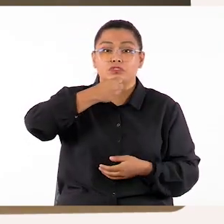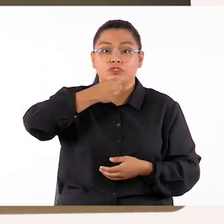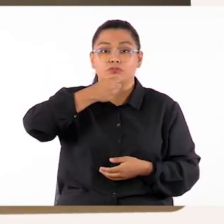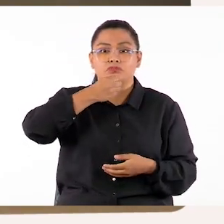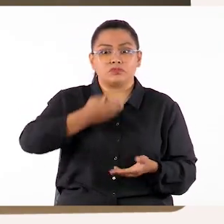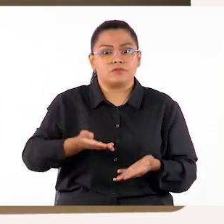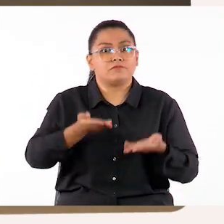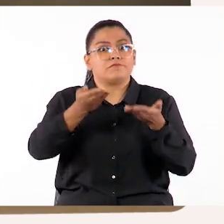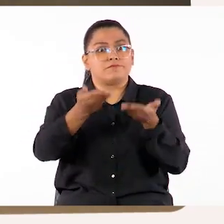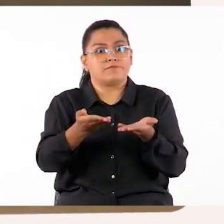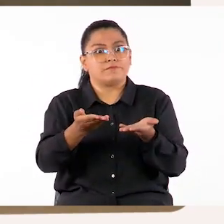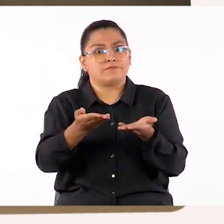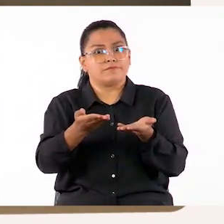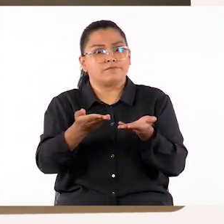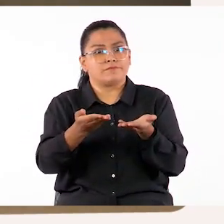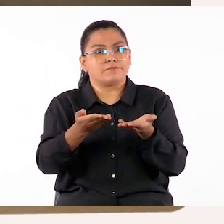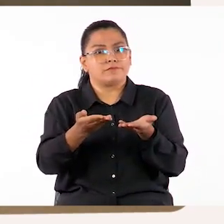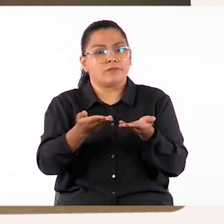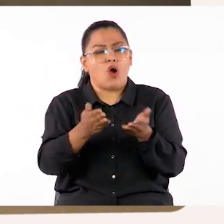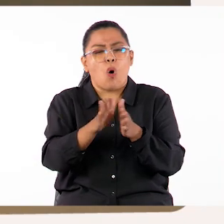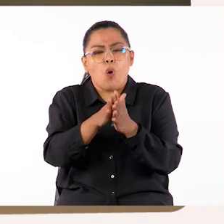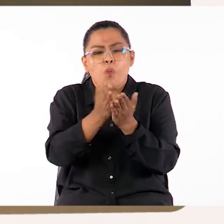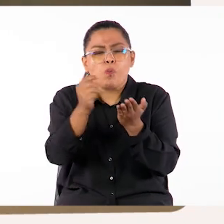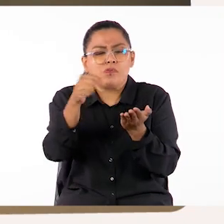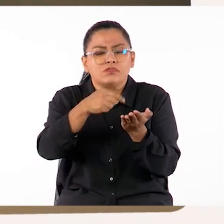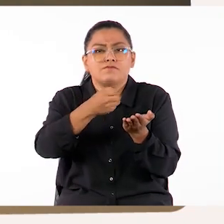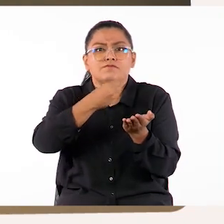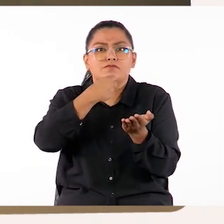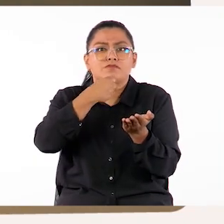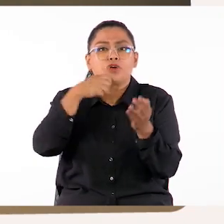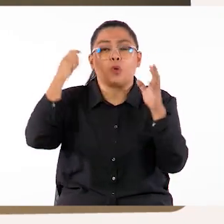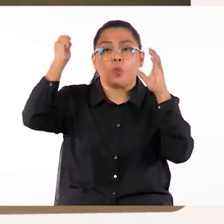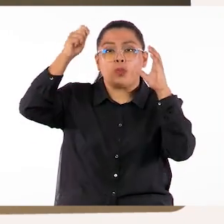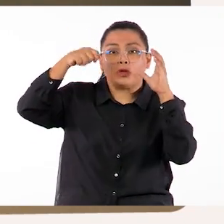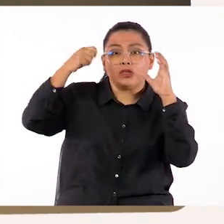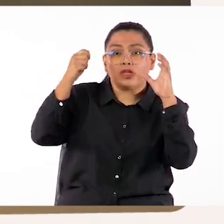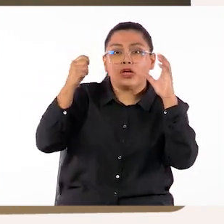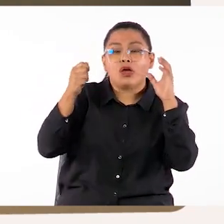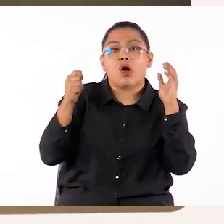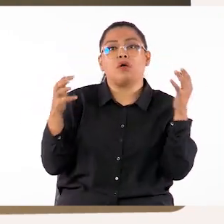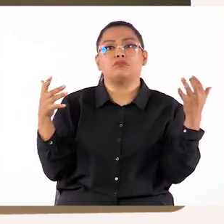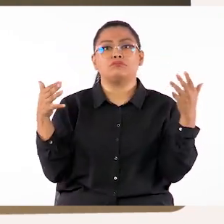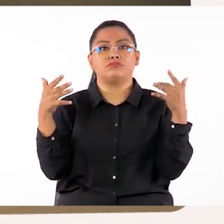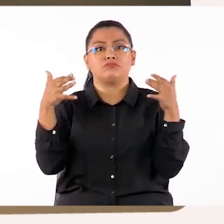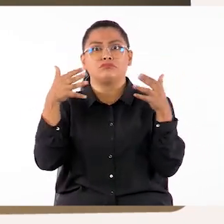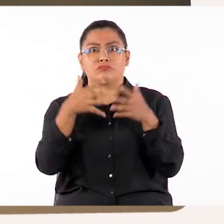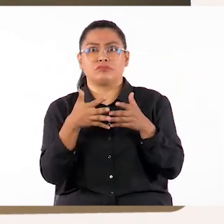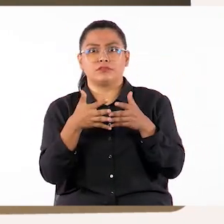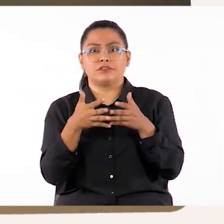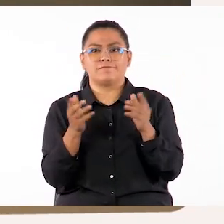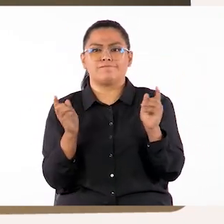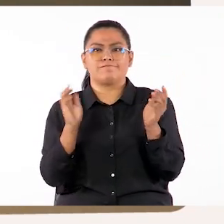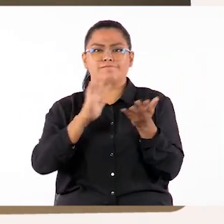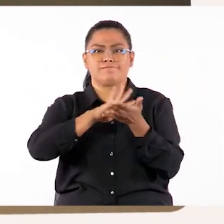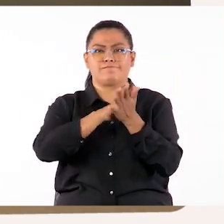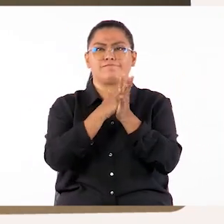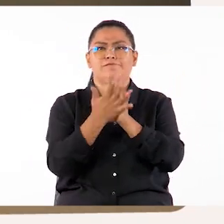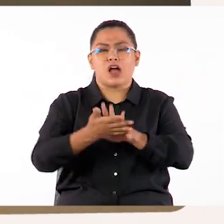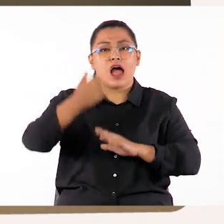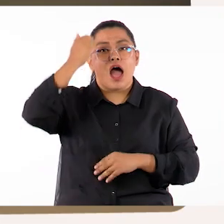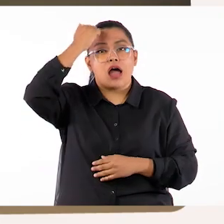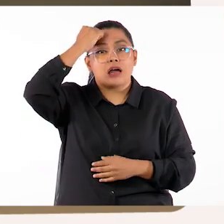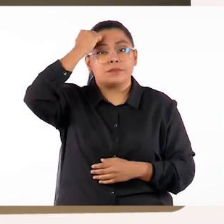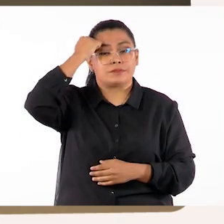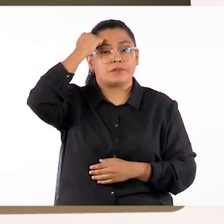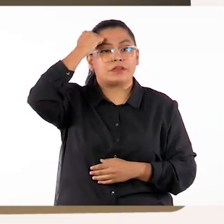ofrecemos, o la que ofrece un libro, un video o una conferencia, se transforme en aprendizaje, es